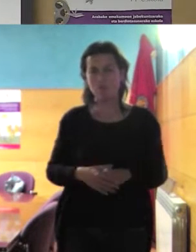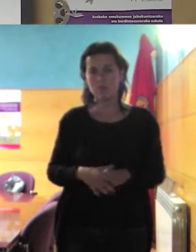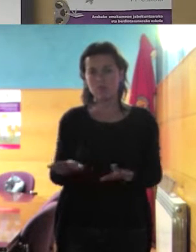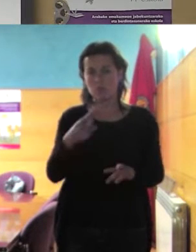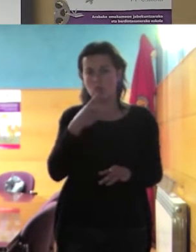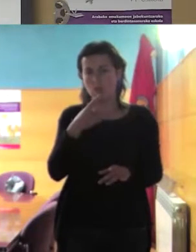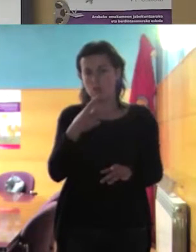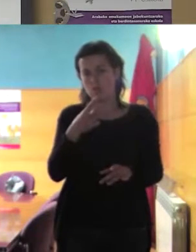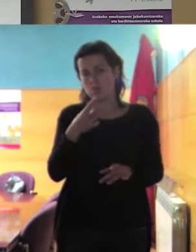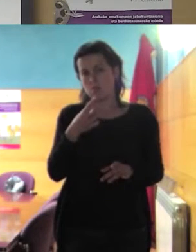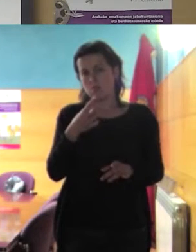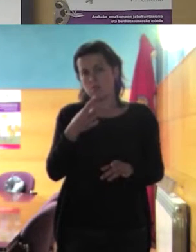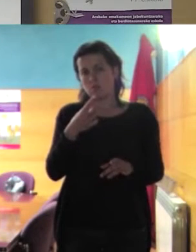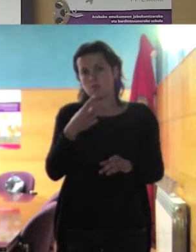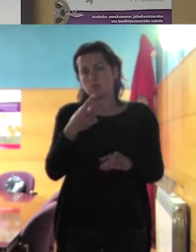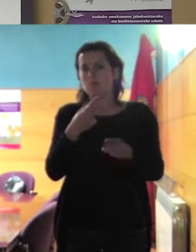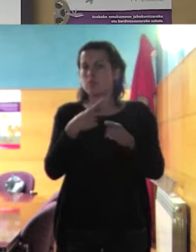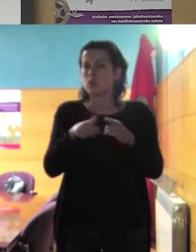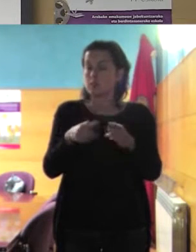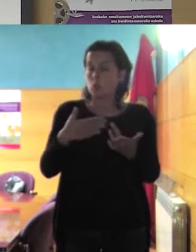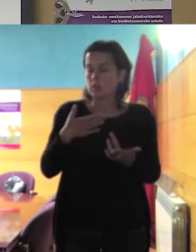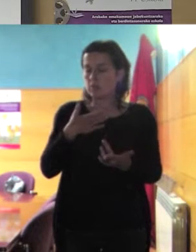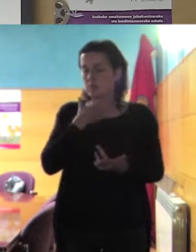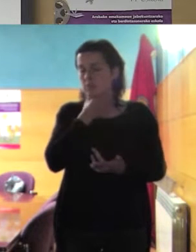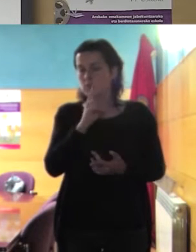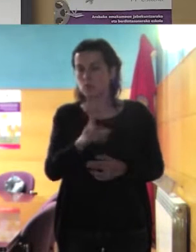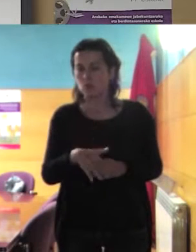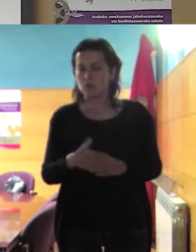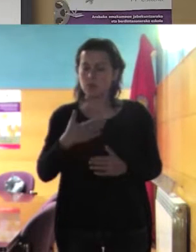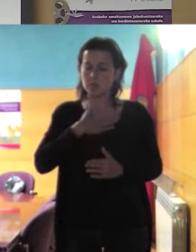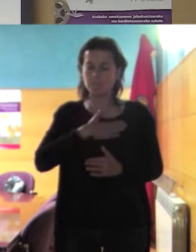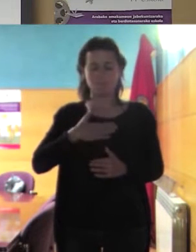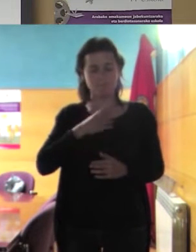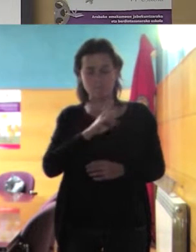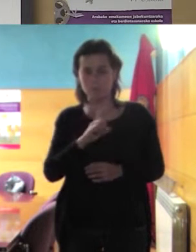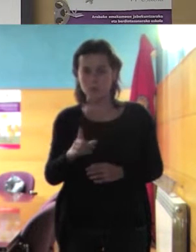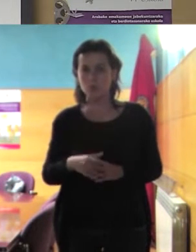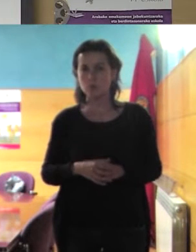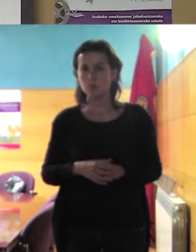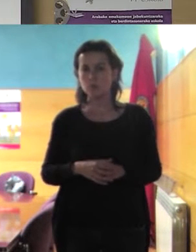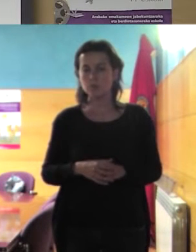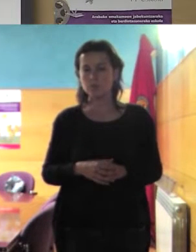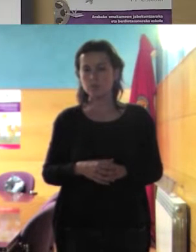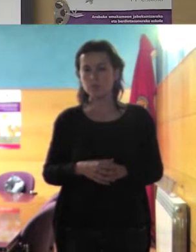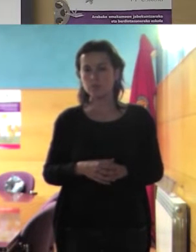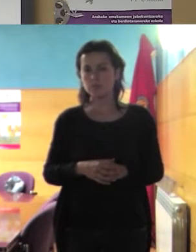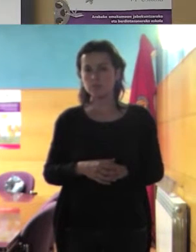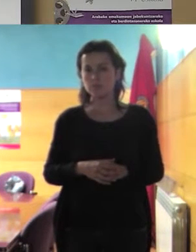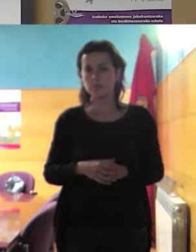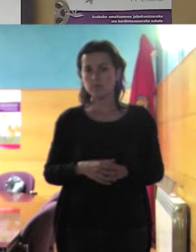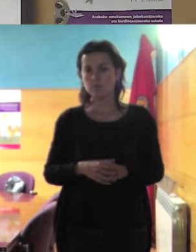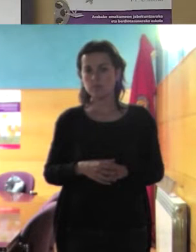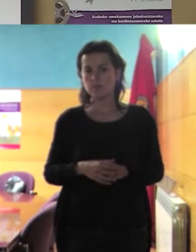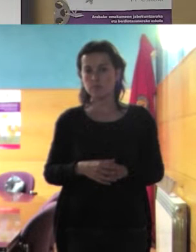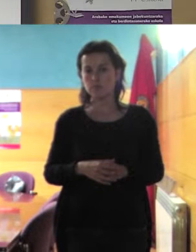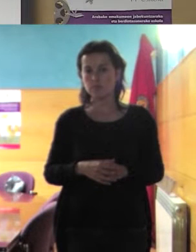cosa que es un poco incómoda un poco incómoda y es que la indumentaria de las